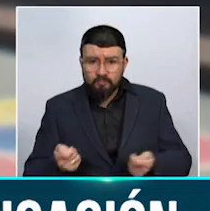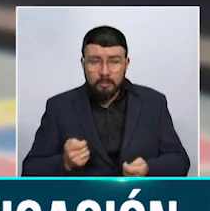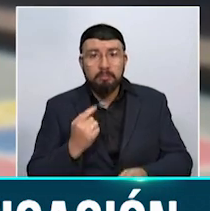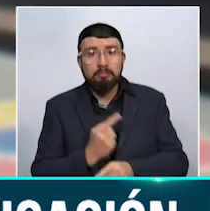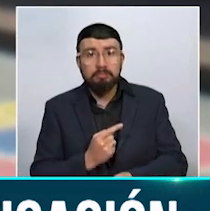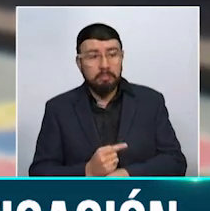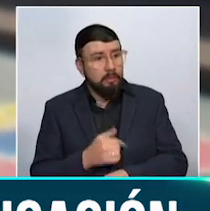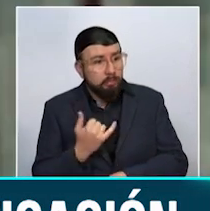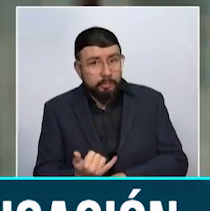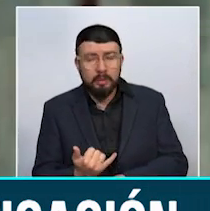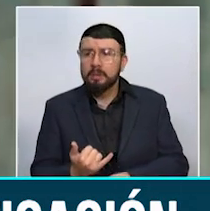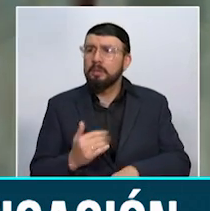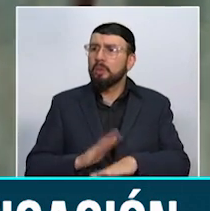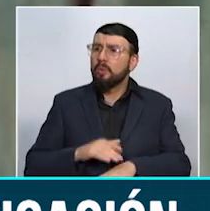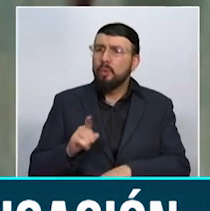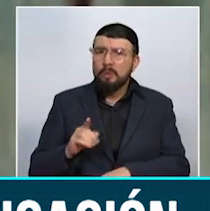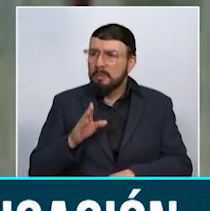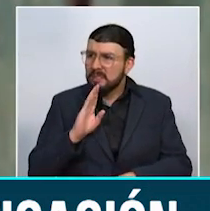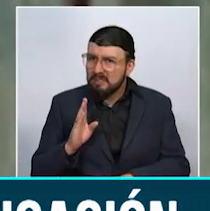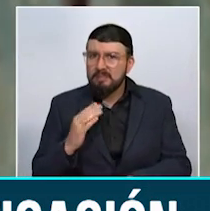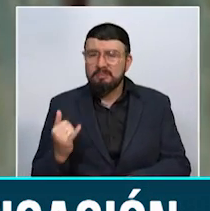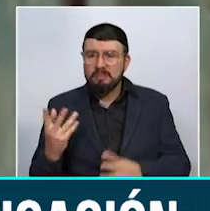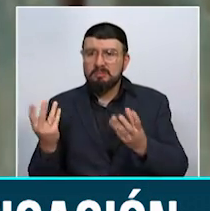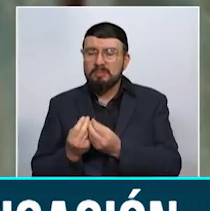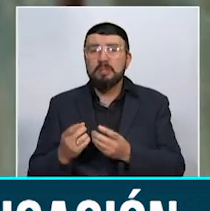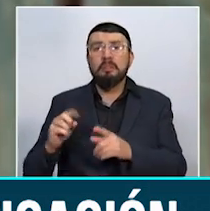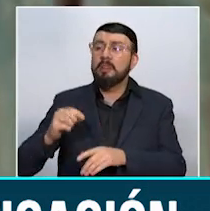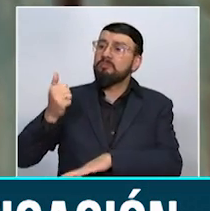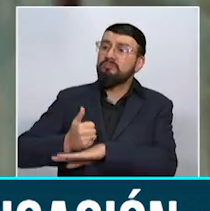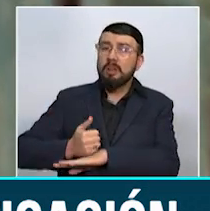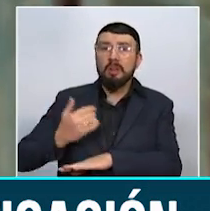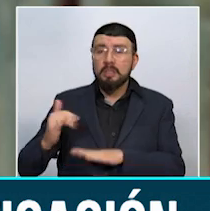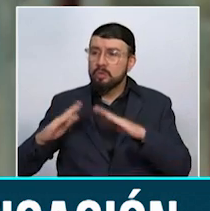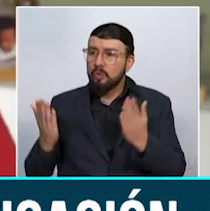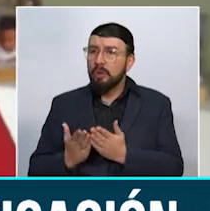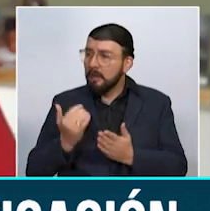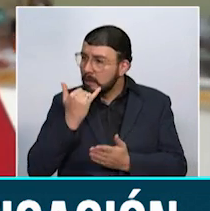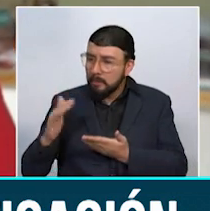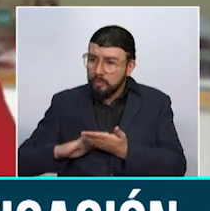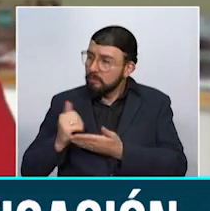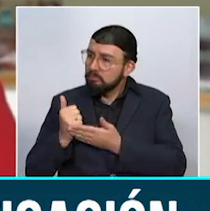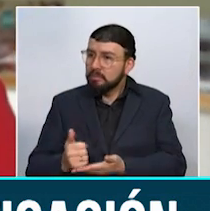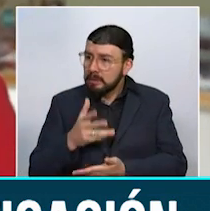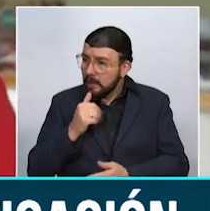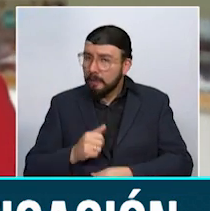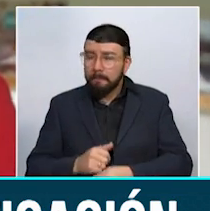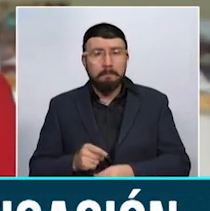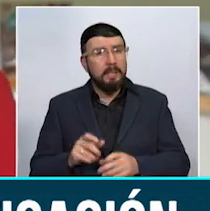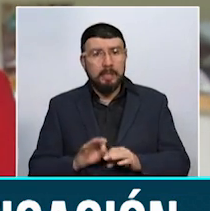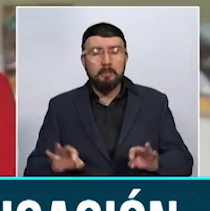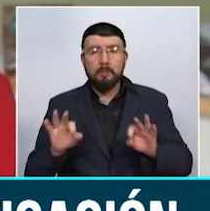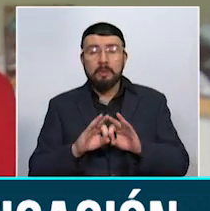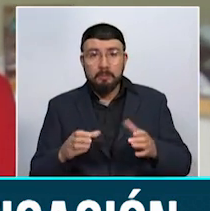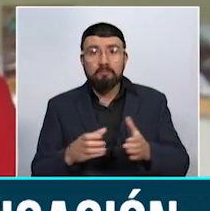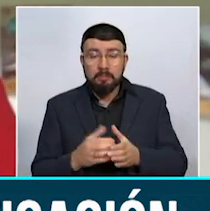grado de responsabilidad, tanto de agresores como de autoridades escolares. Por eso la importancia de que la Comisaría de Familia intervenga